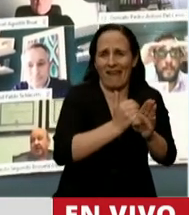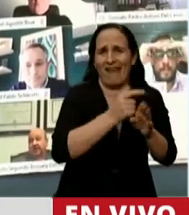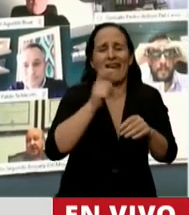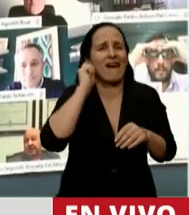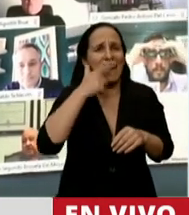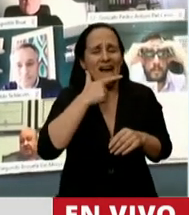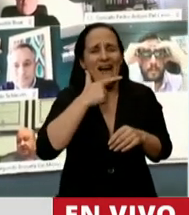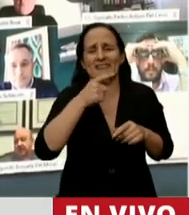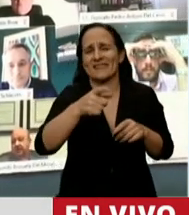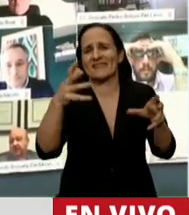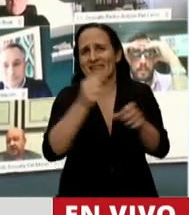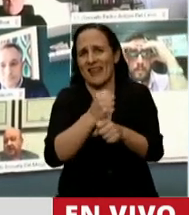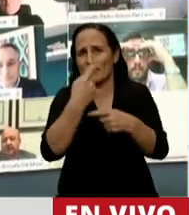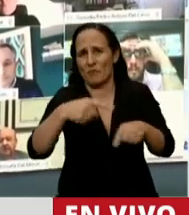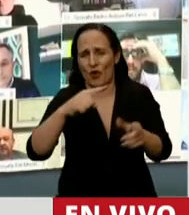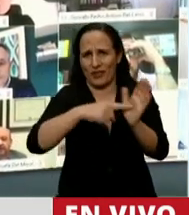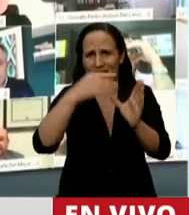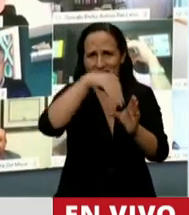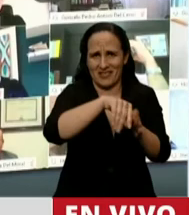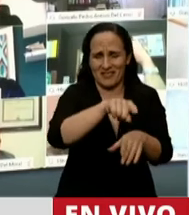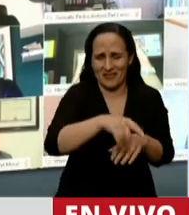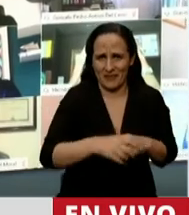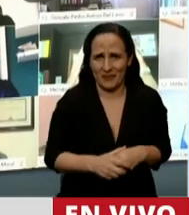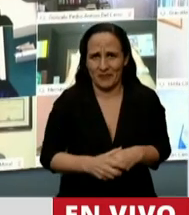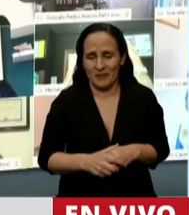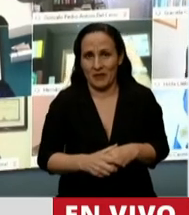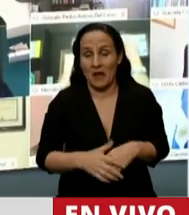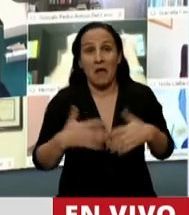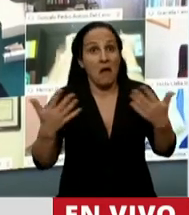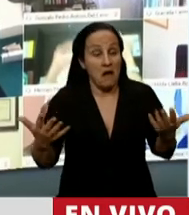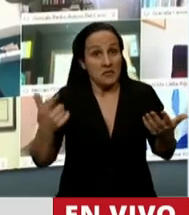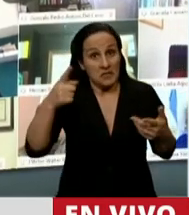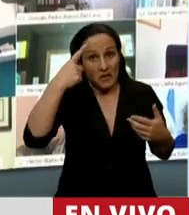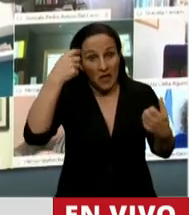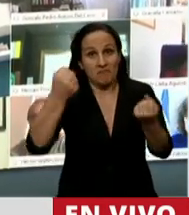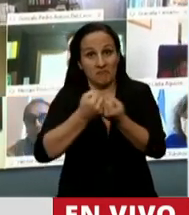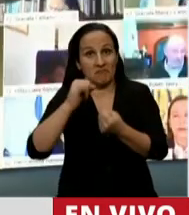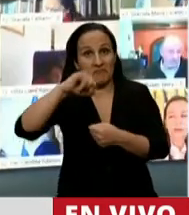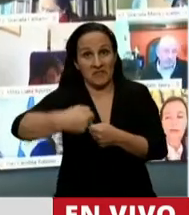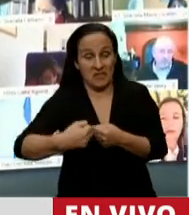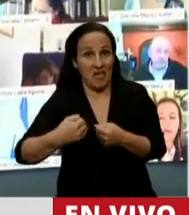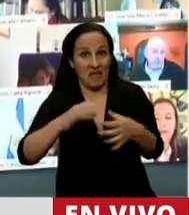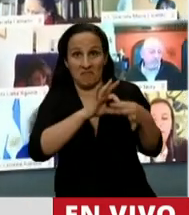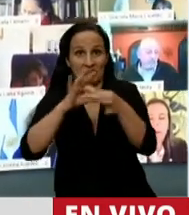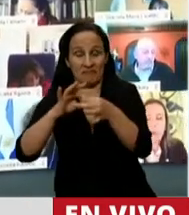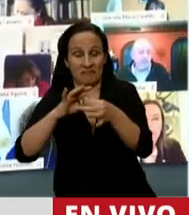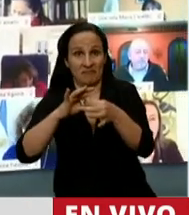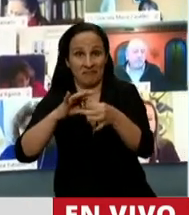transporte urbano de pasajeros. Así que coincidimos con la política nacional,